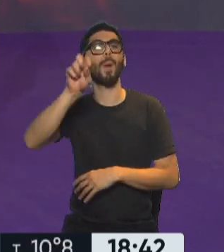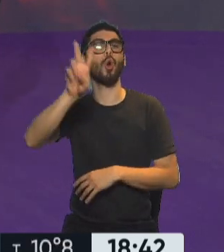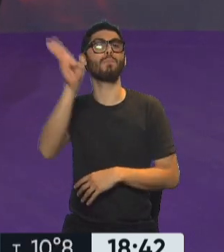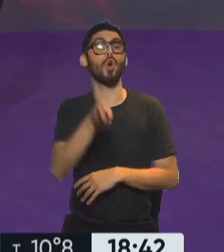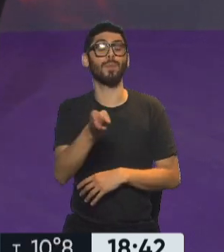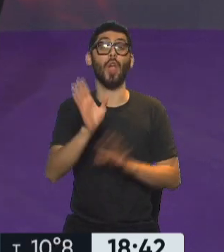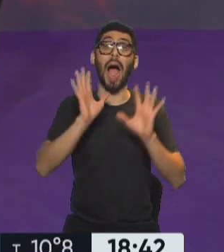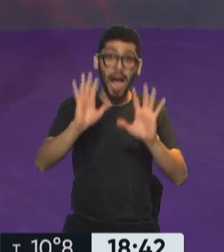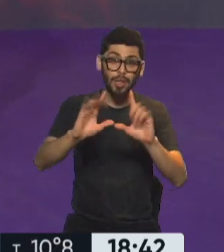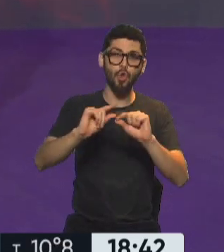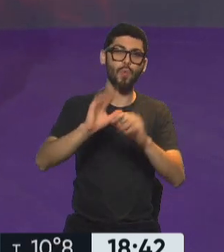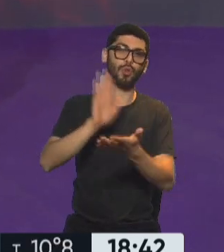-19 hoy en la República Argentina.